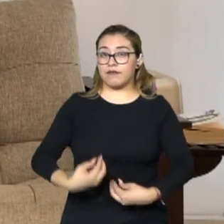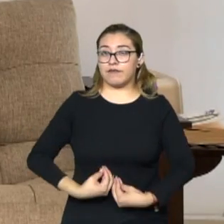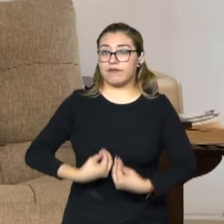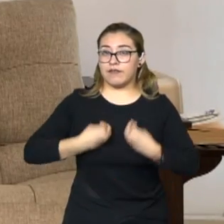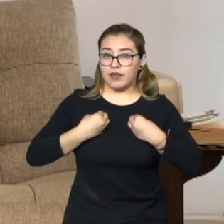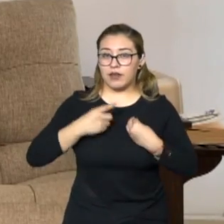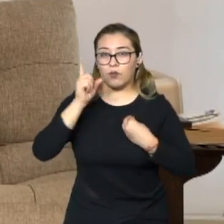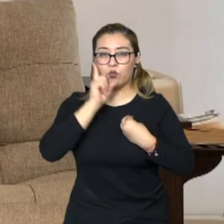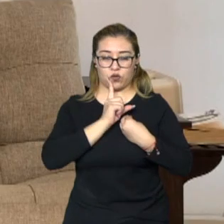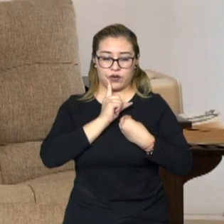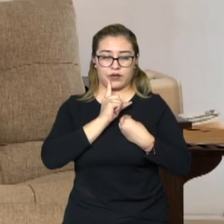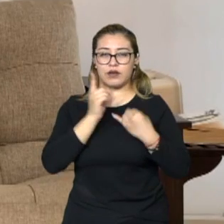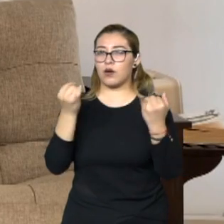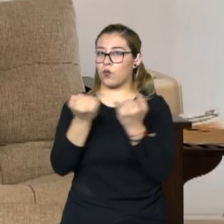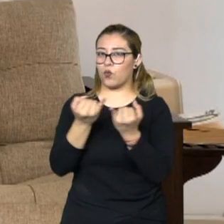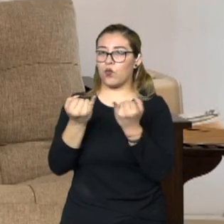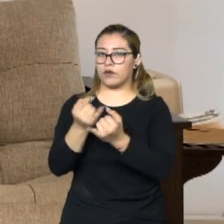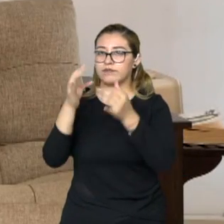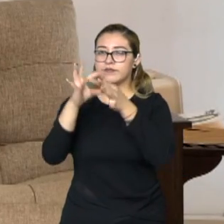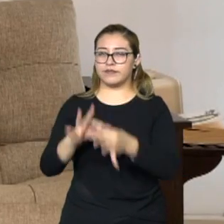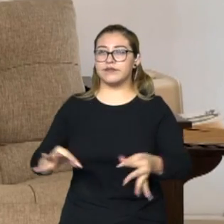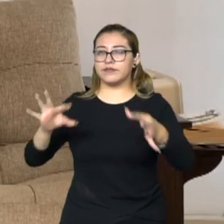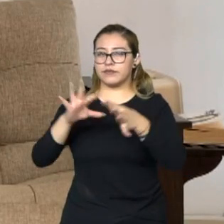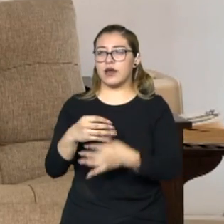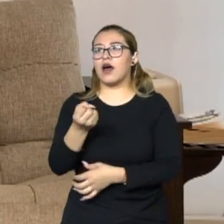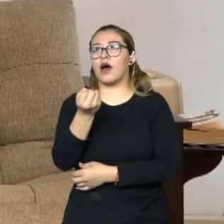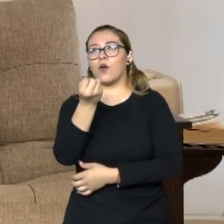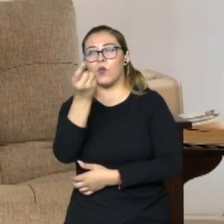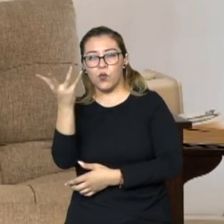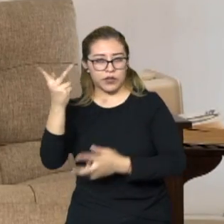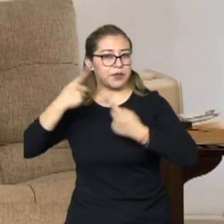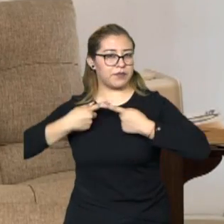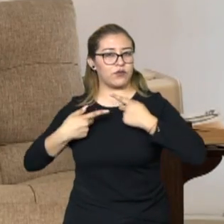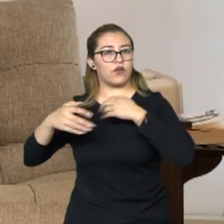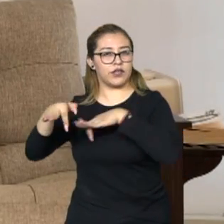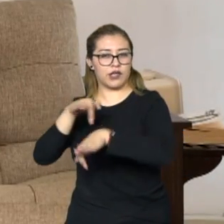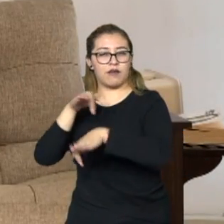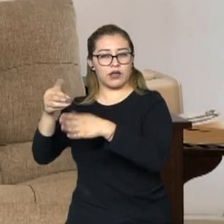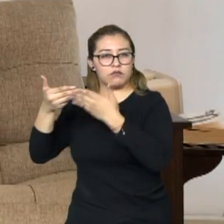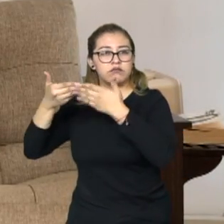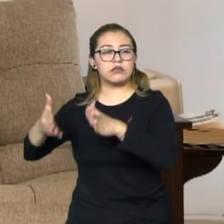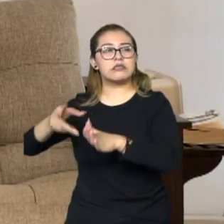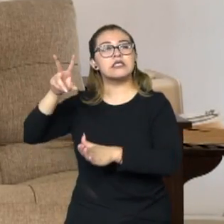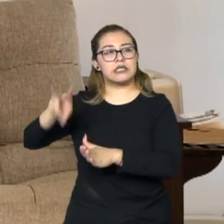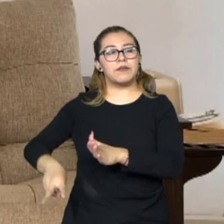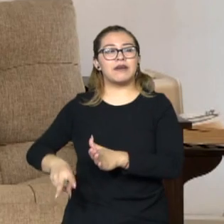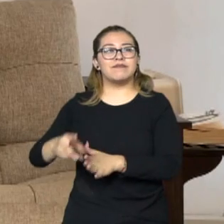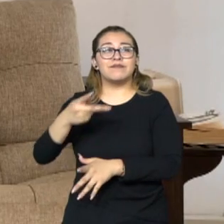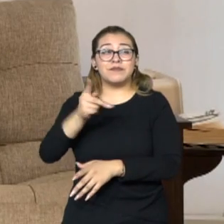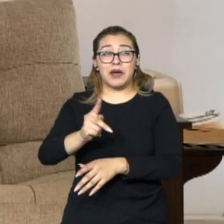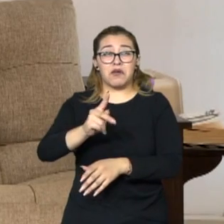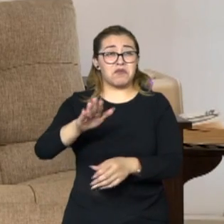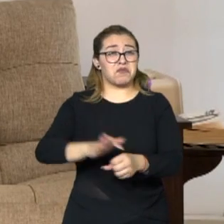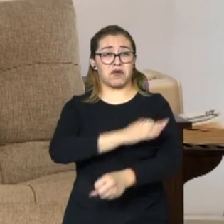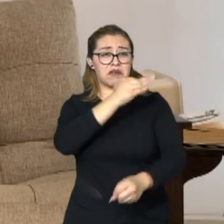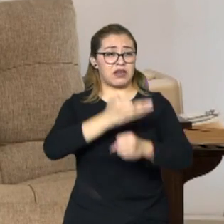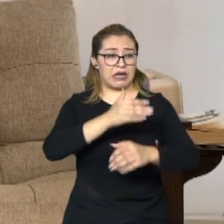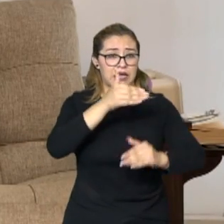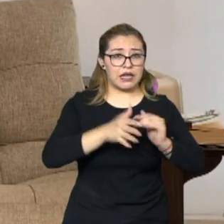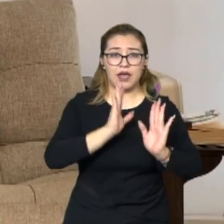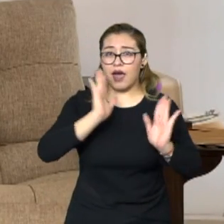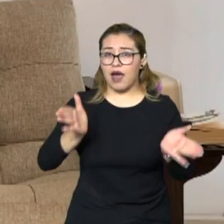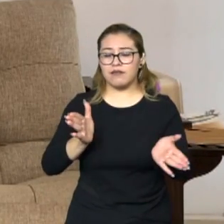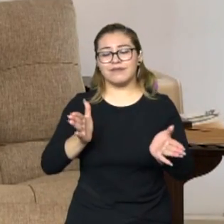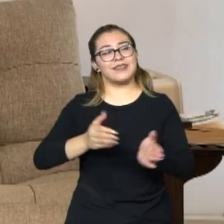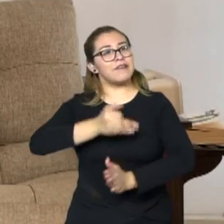También hay que decir que hay funcionariado cada vez más comprometido, pero no es suficiente porque tampoco es la regla.